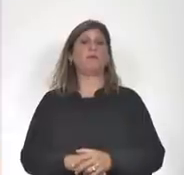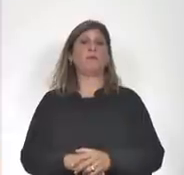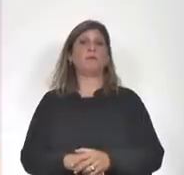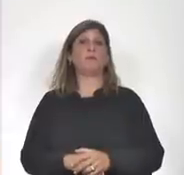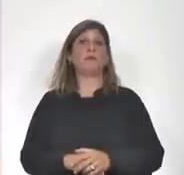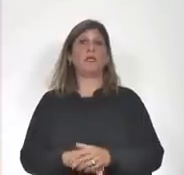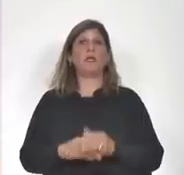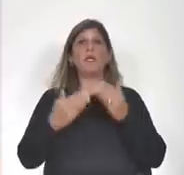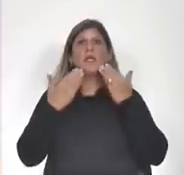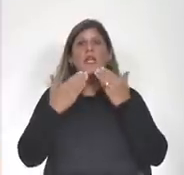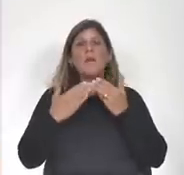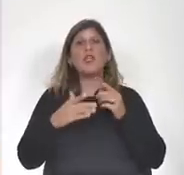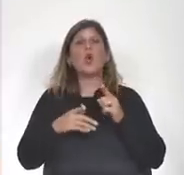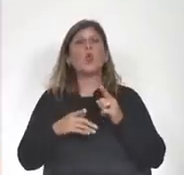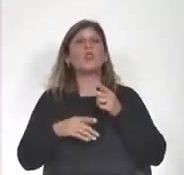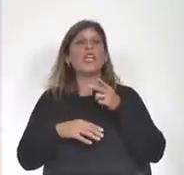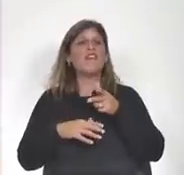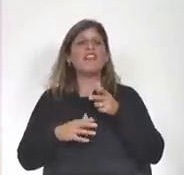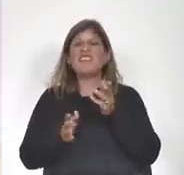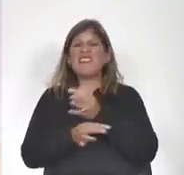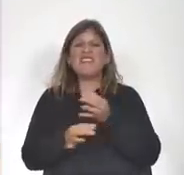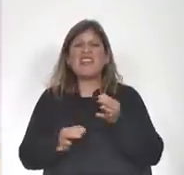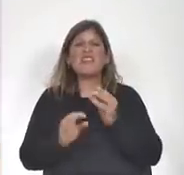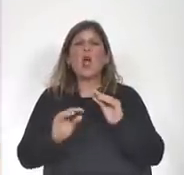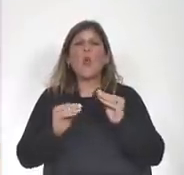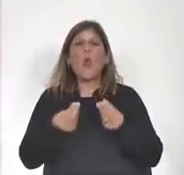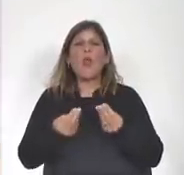la pregunta es cuál es la fecha exacta